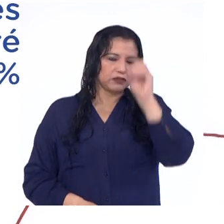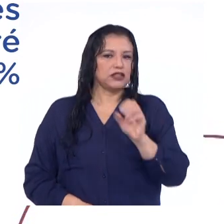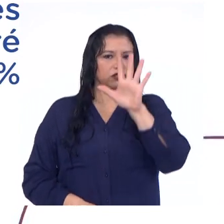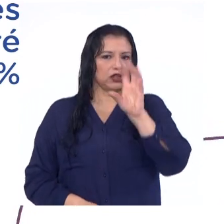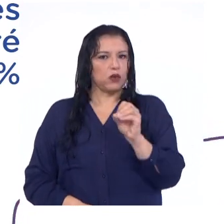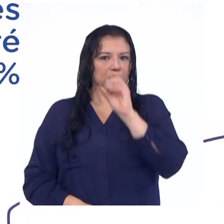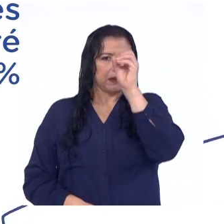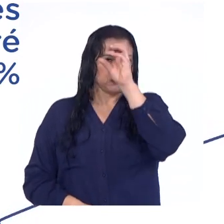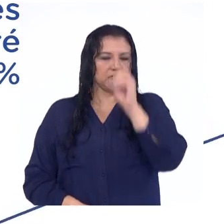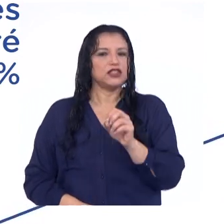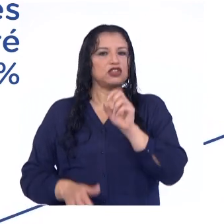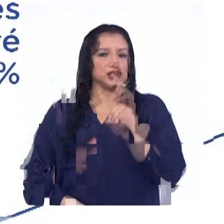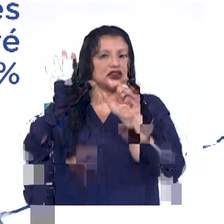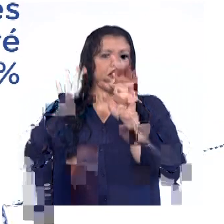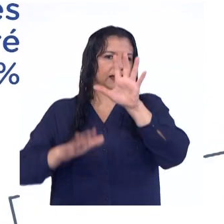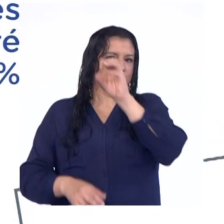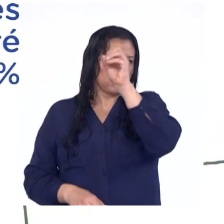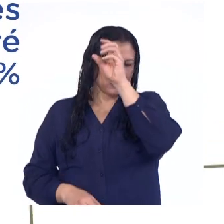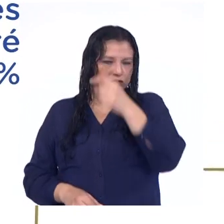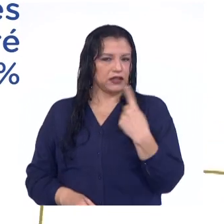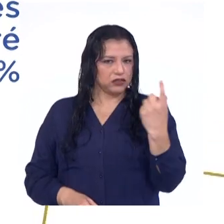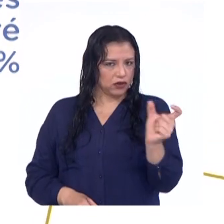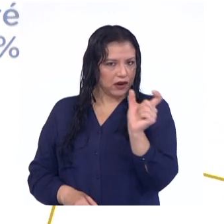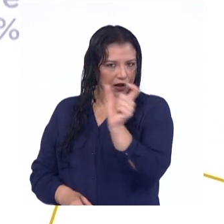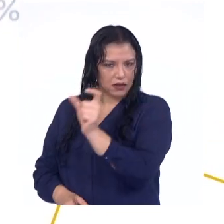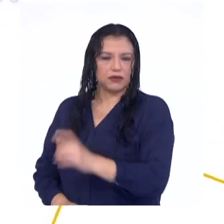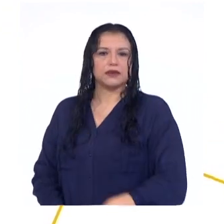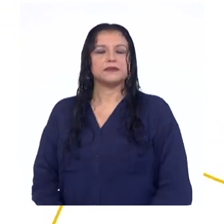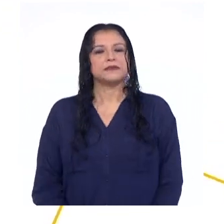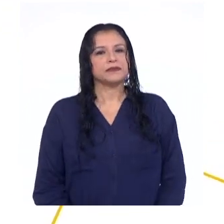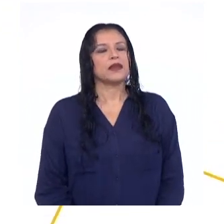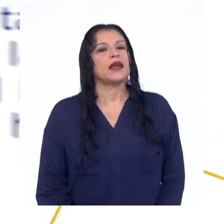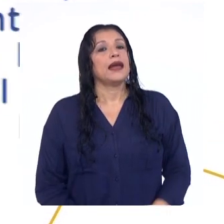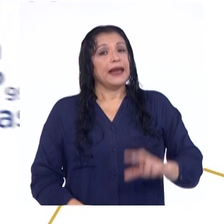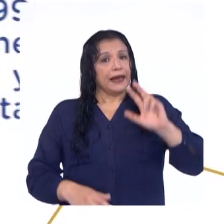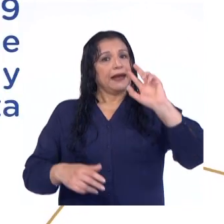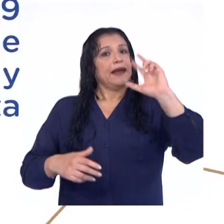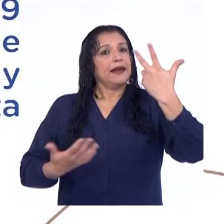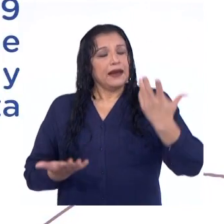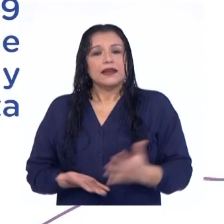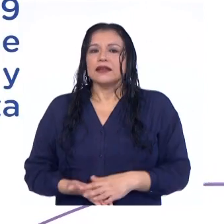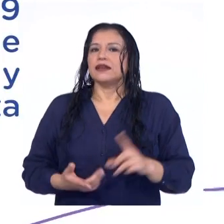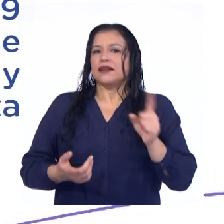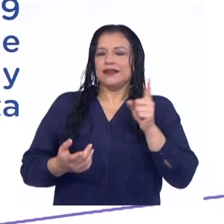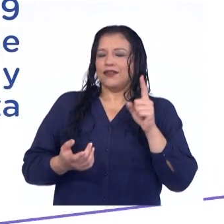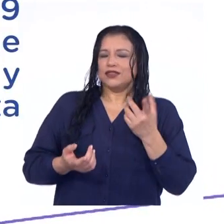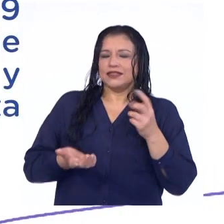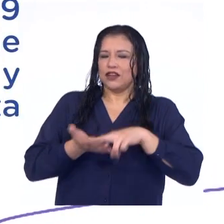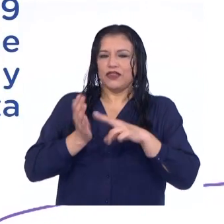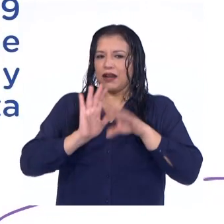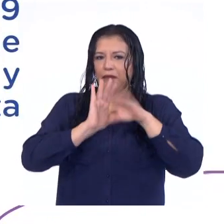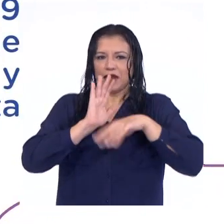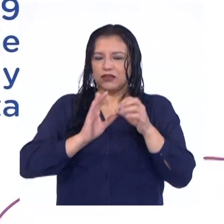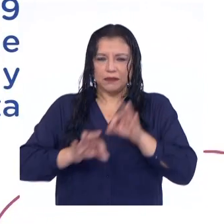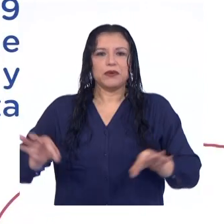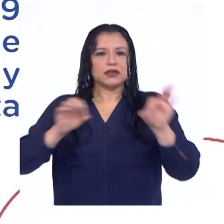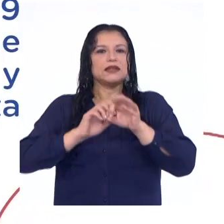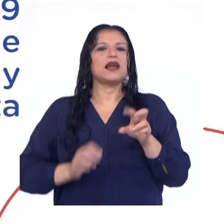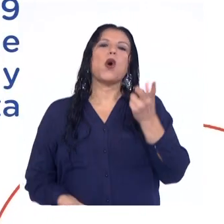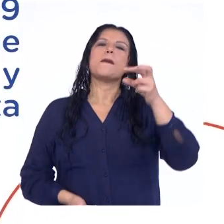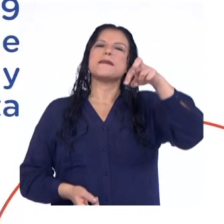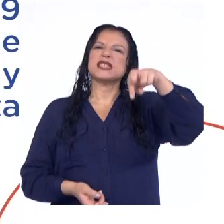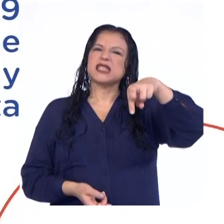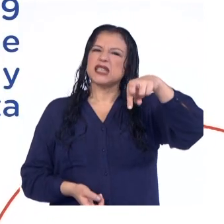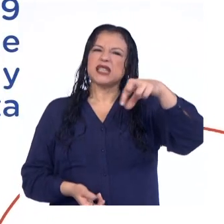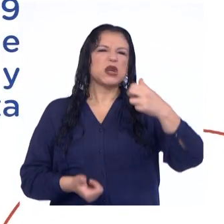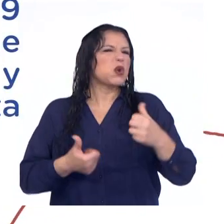% y 75% respectivamente. En tercer lugar, y no por eso menos importante, un percentil se da